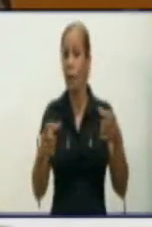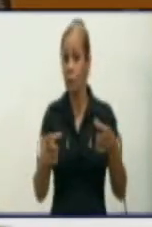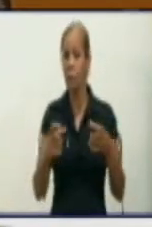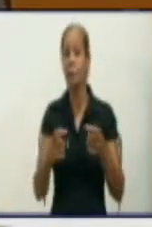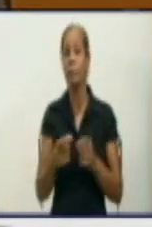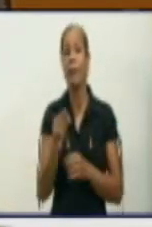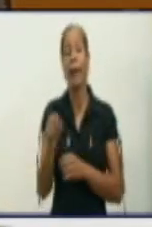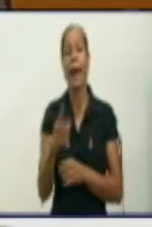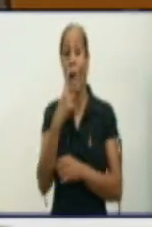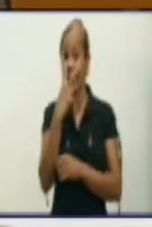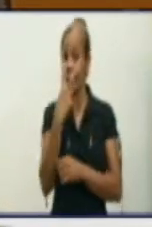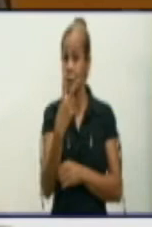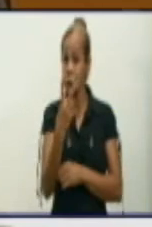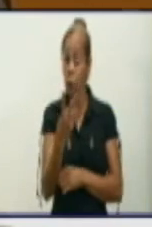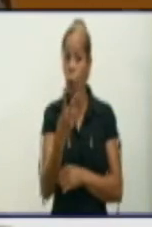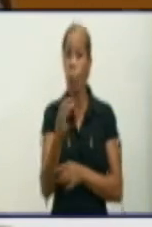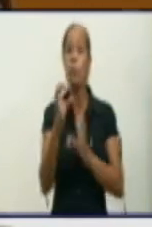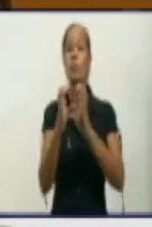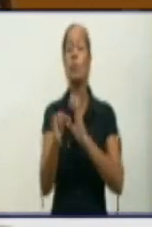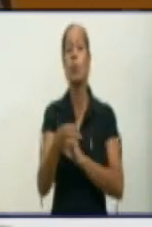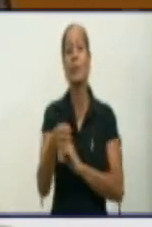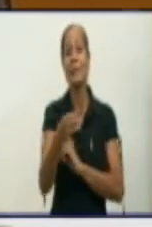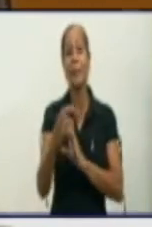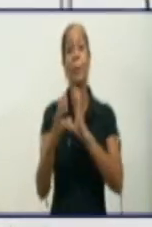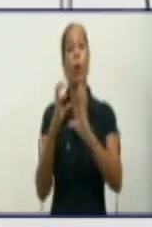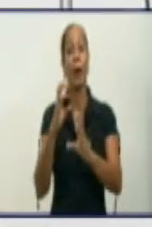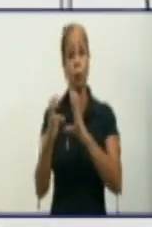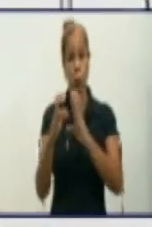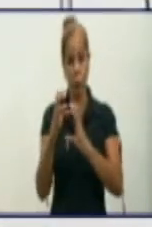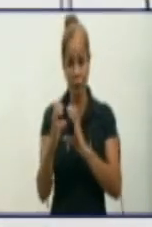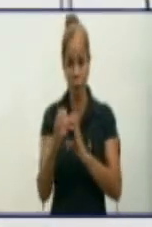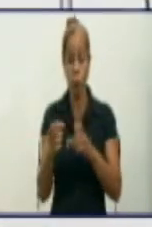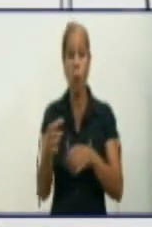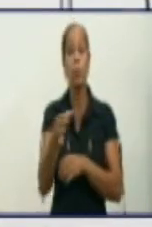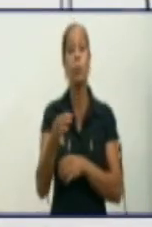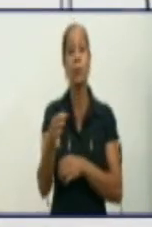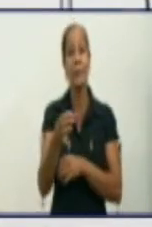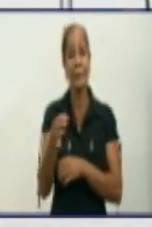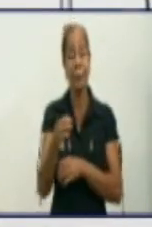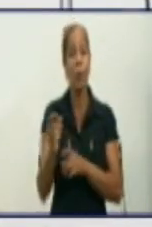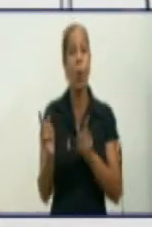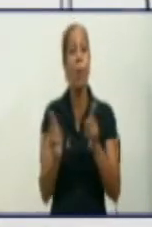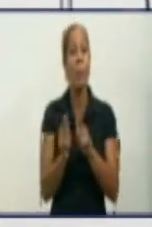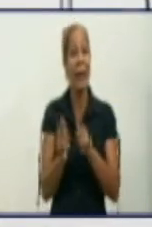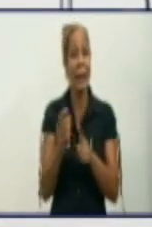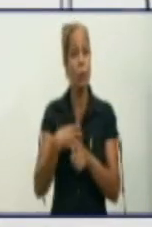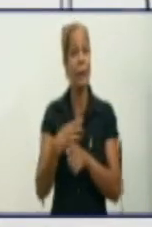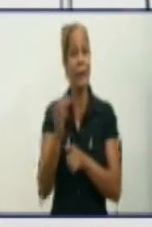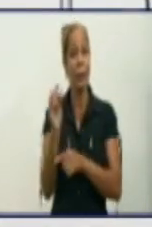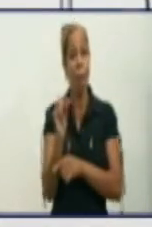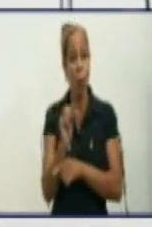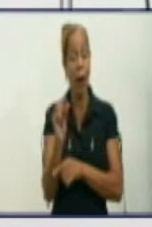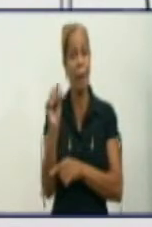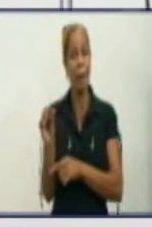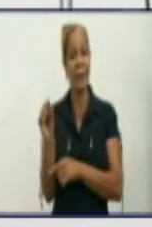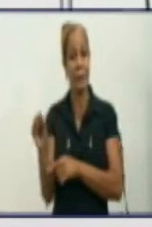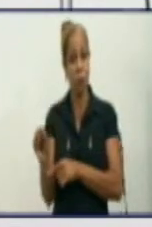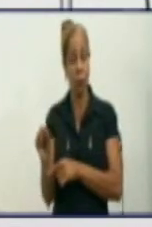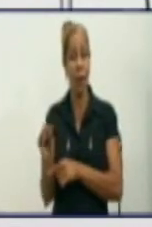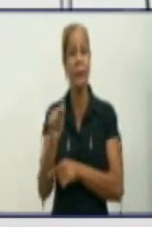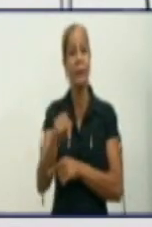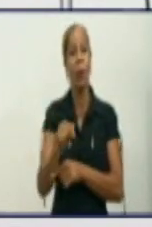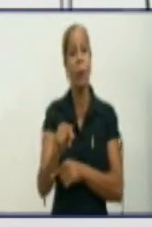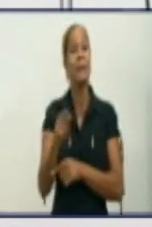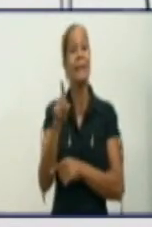Atención el municipio de Cautocristo, que está reportando un municipio muy pequeño y reportó 16 casos en una cifra alarmante para un municipio